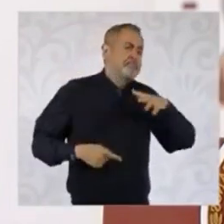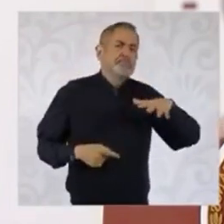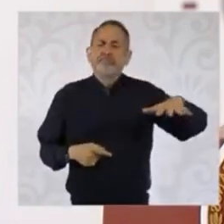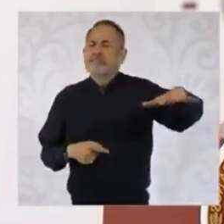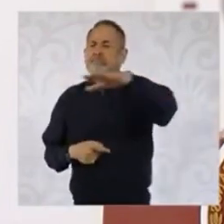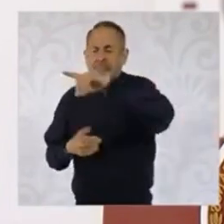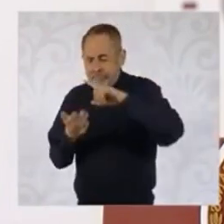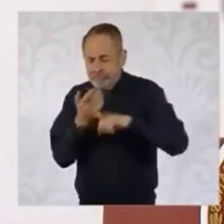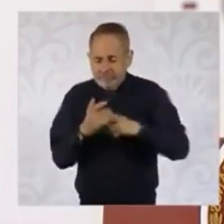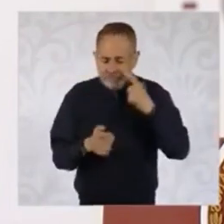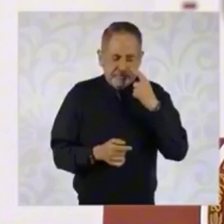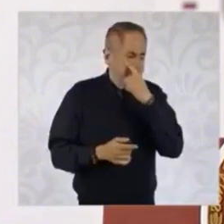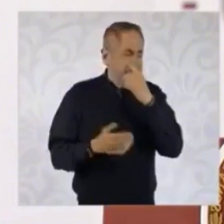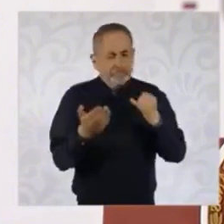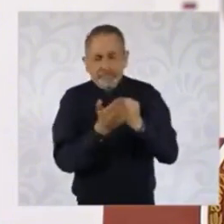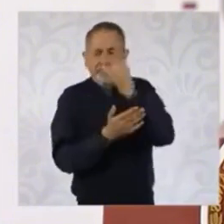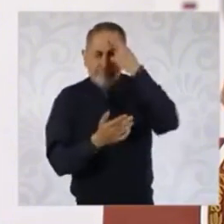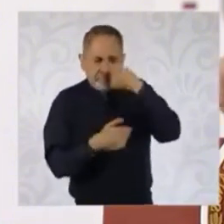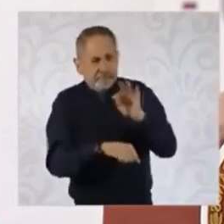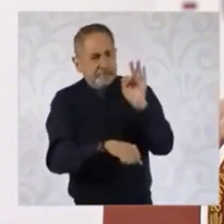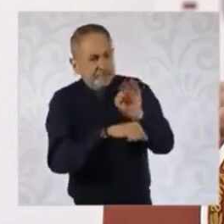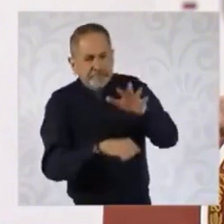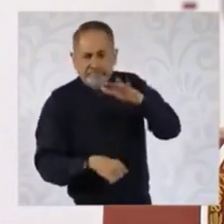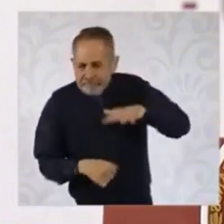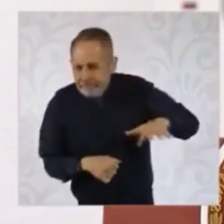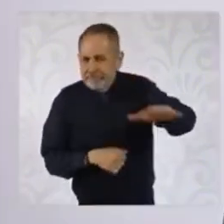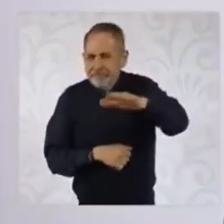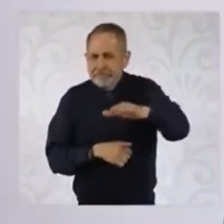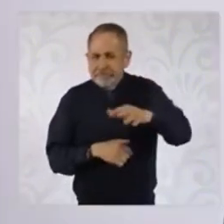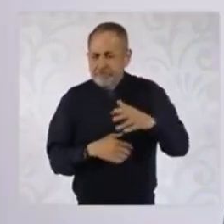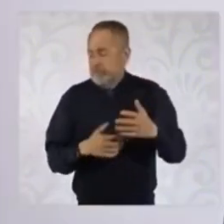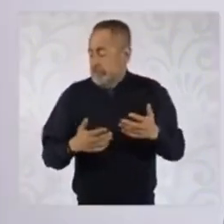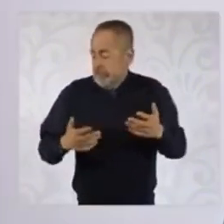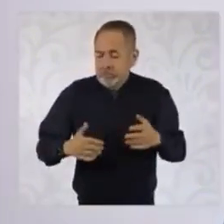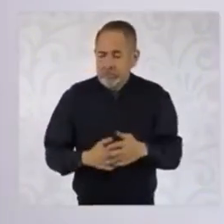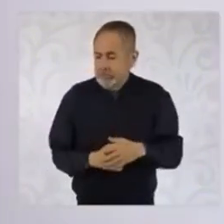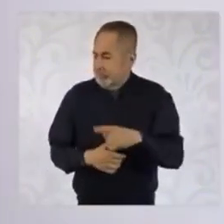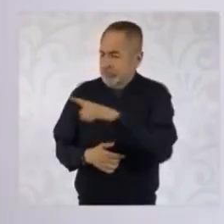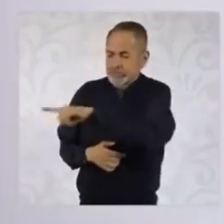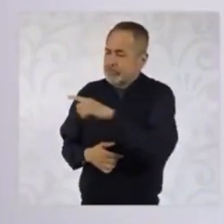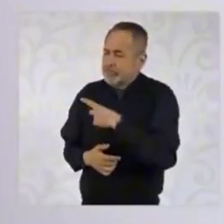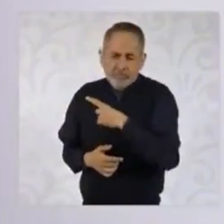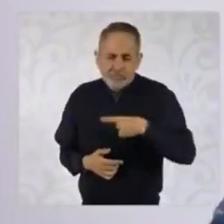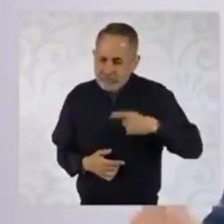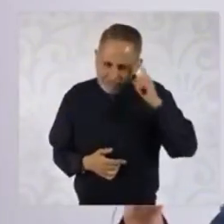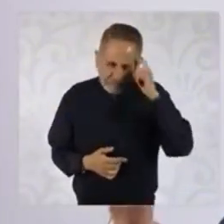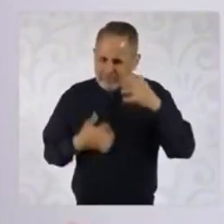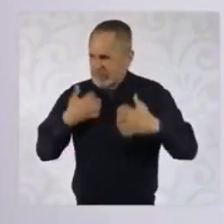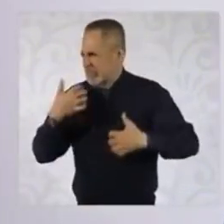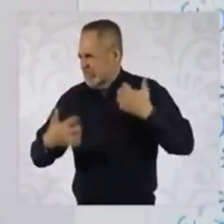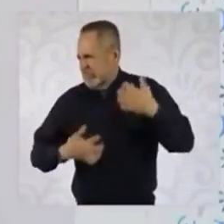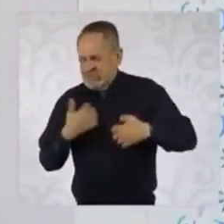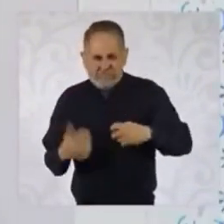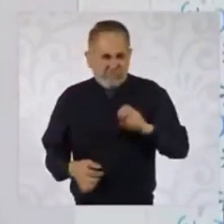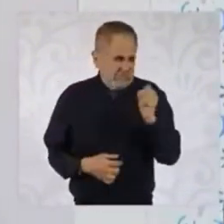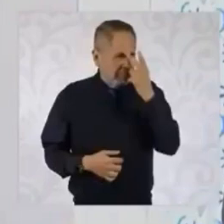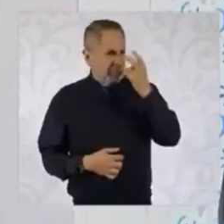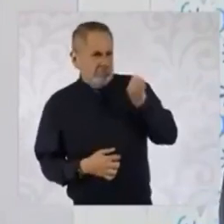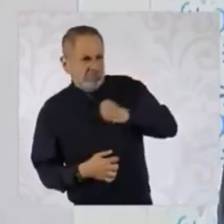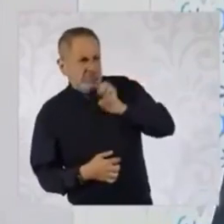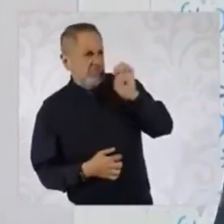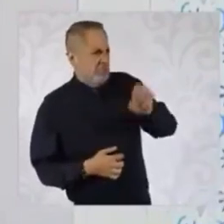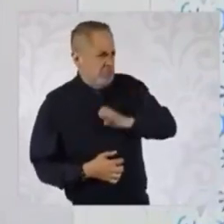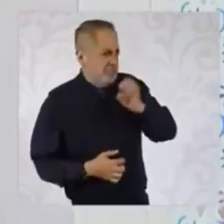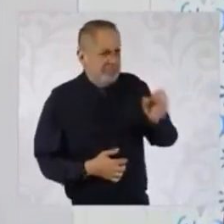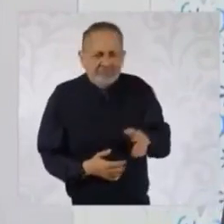por el pueblo y para el pueblo. Entonces, no hay razón ni para el enojo ni para el odio ni para...